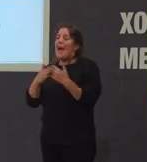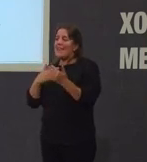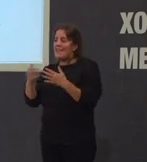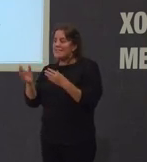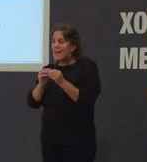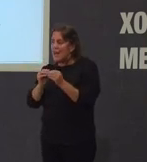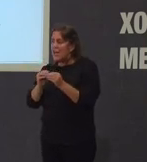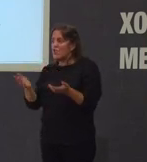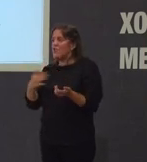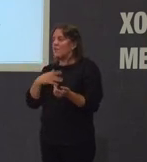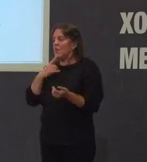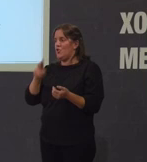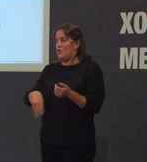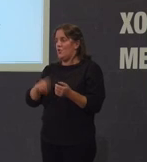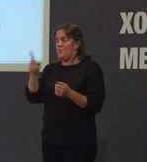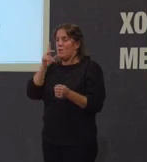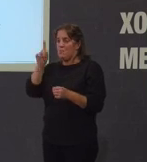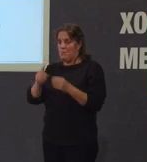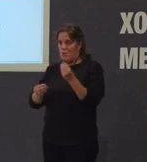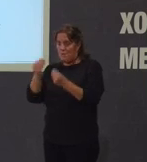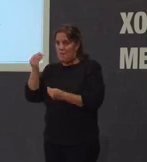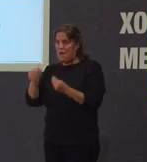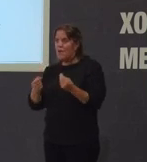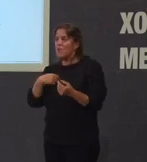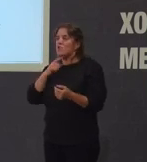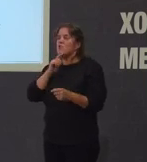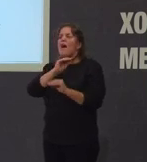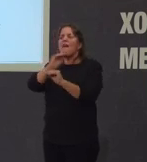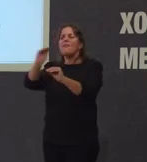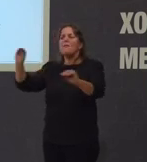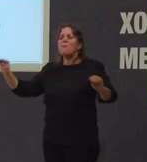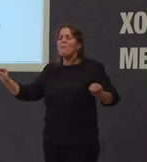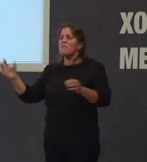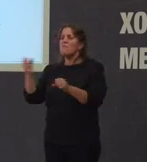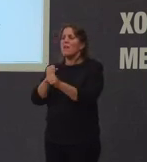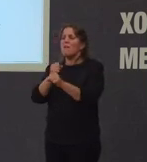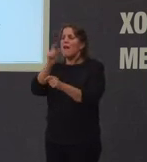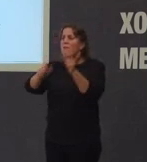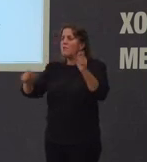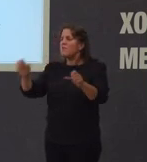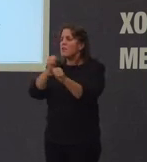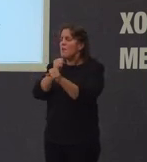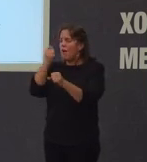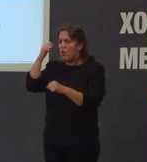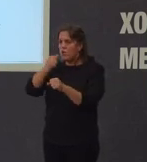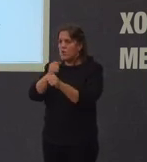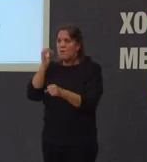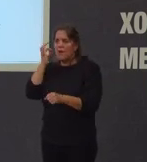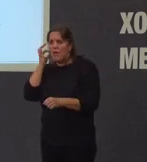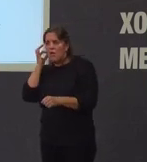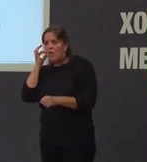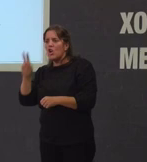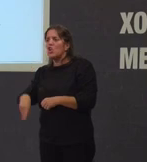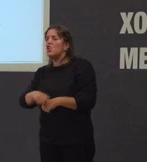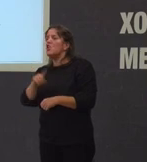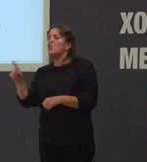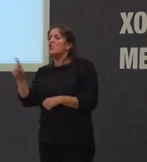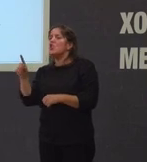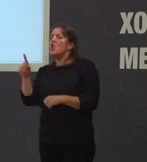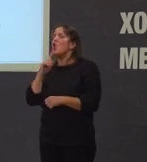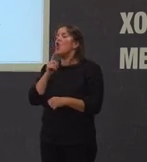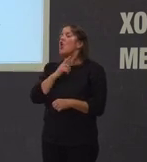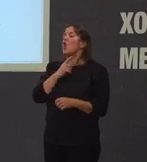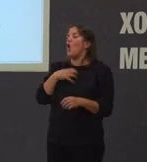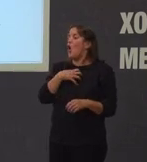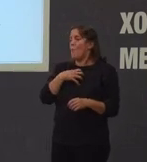que non é o mesmo que o 1 de maio chamando a todos os traballadores e traballadoras que non obreros artesanos